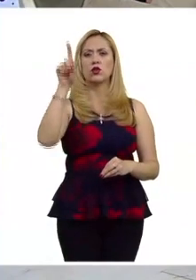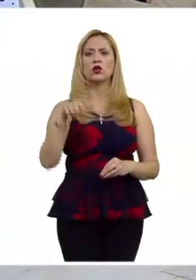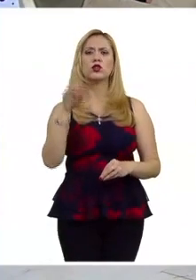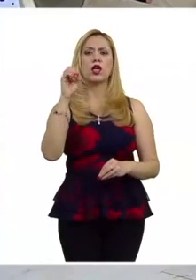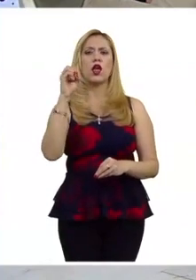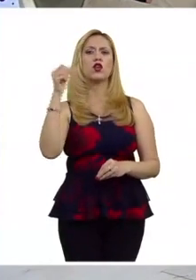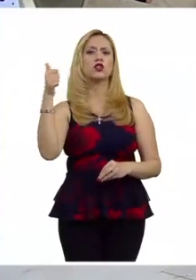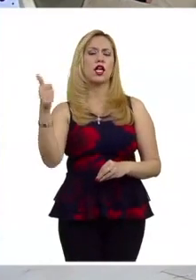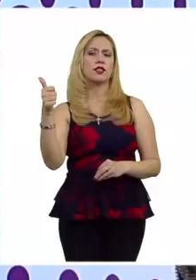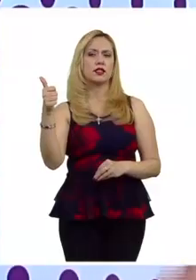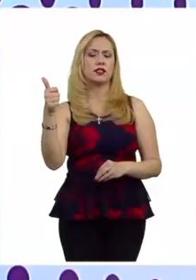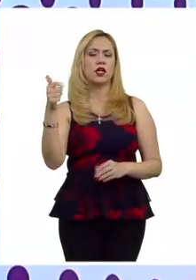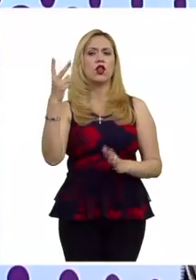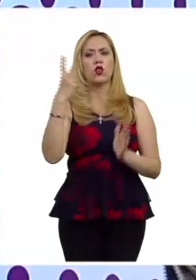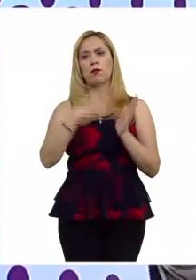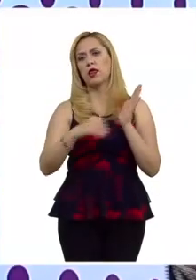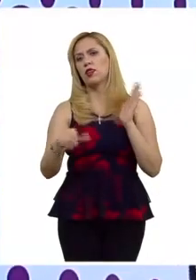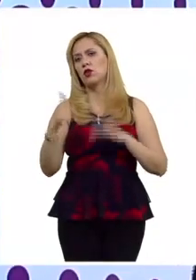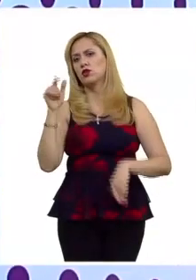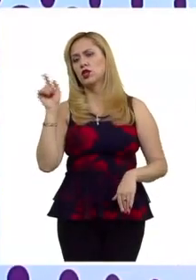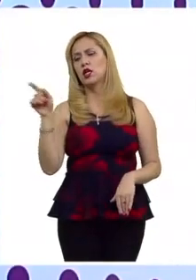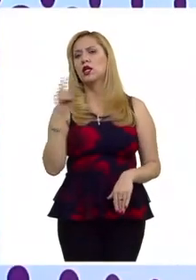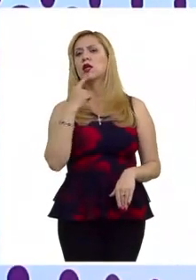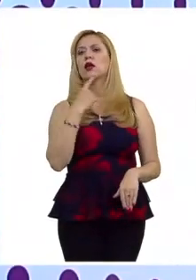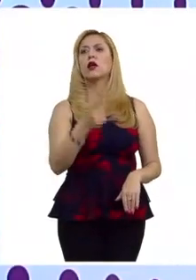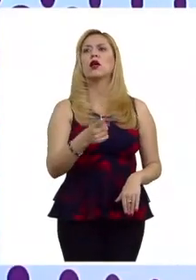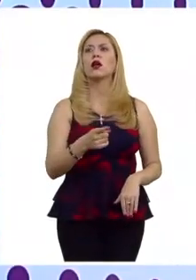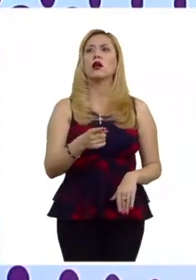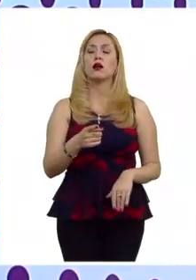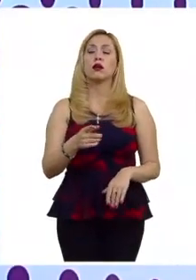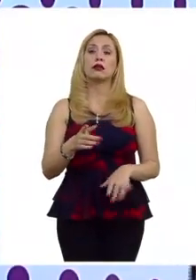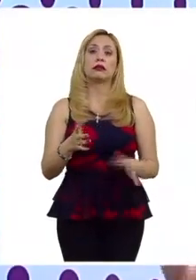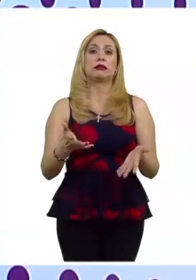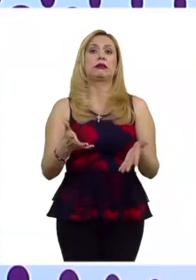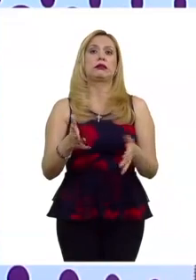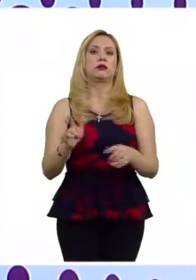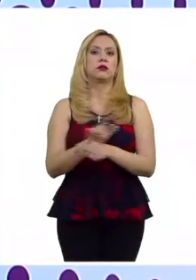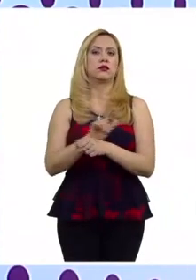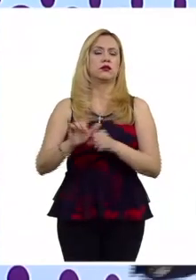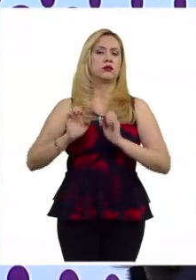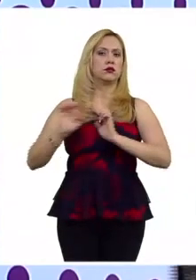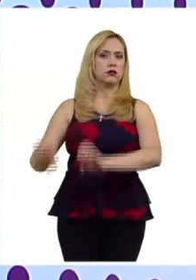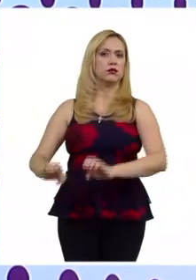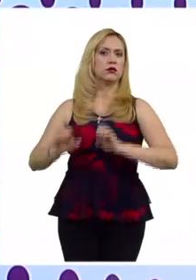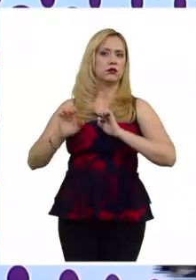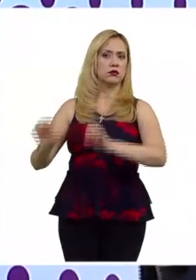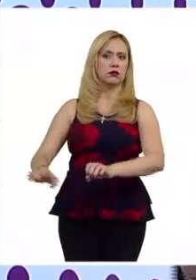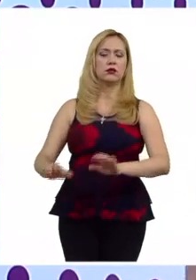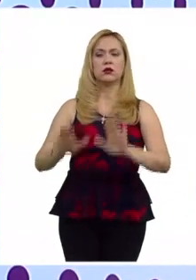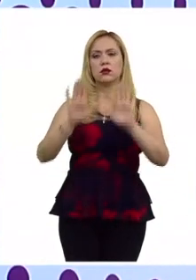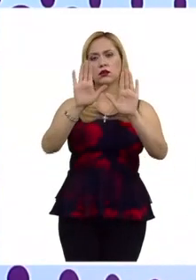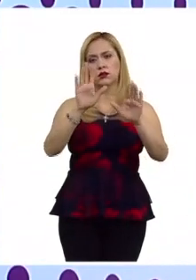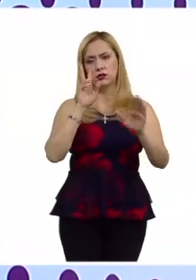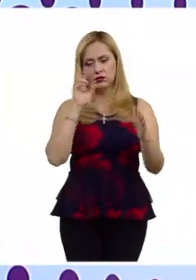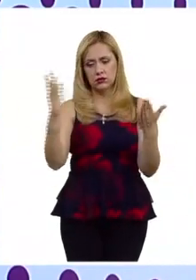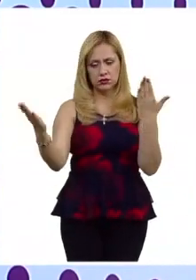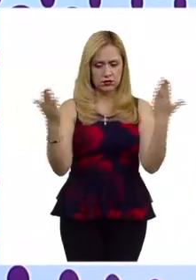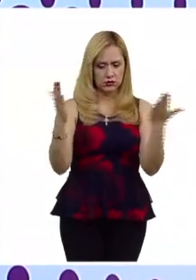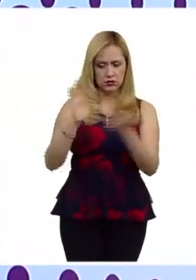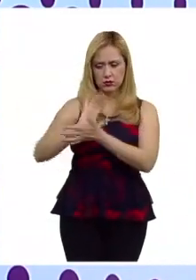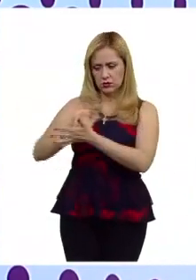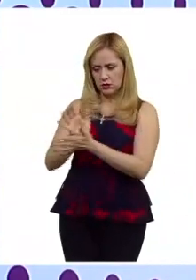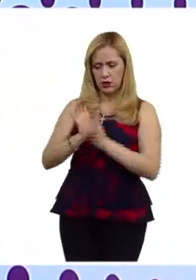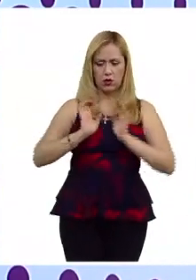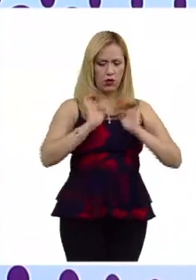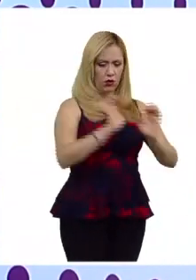que es ya se mencionó el de discurso homófobo este donde la corte pues distinguió entre discurso discriminatorio y discurso